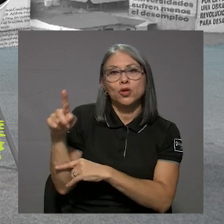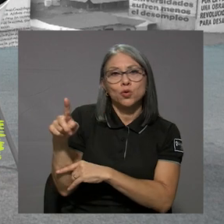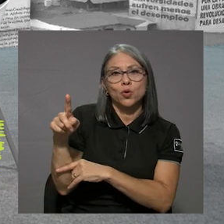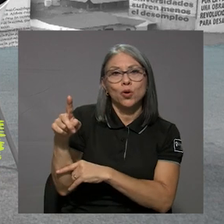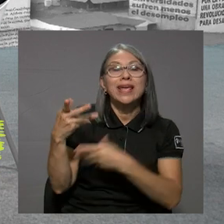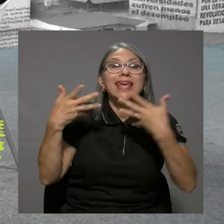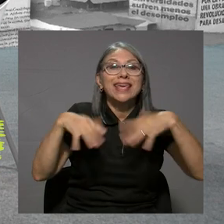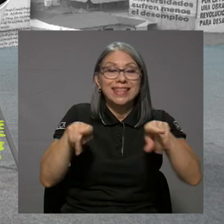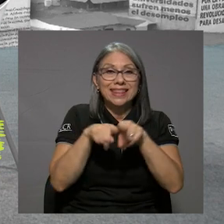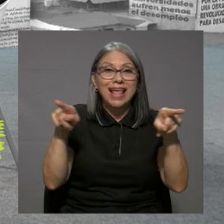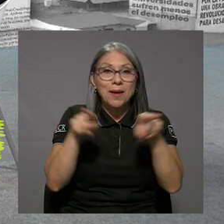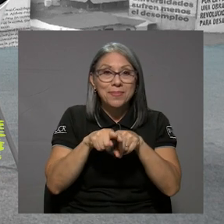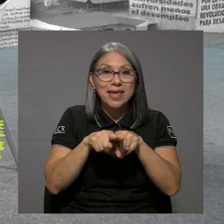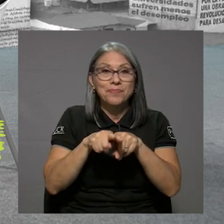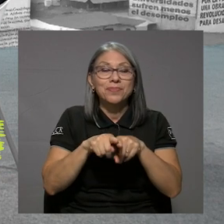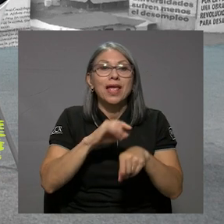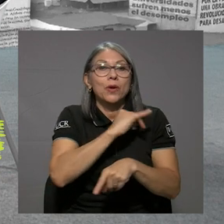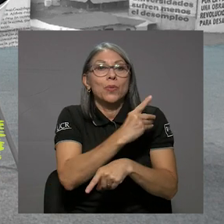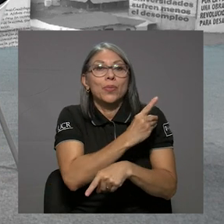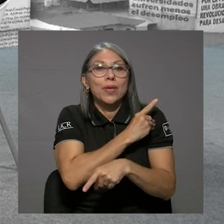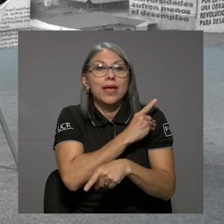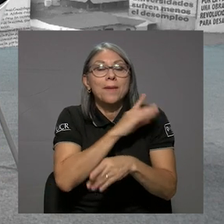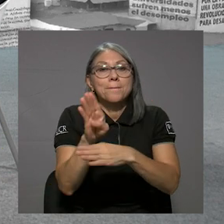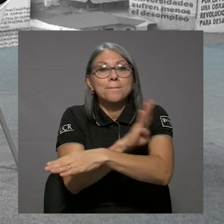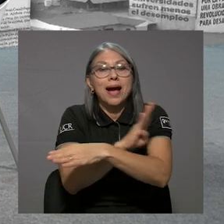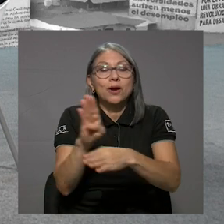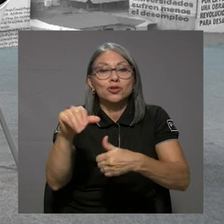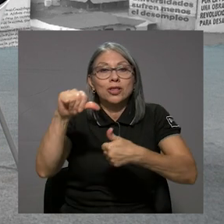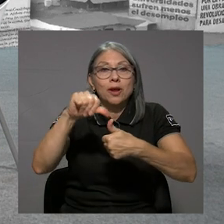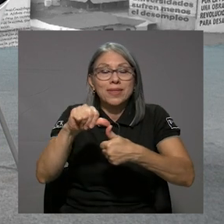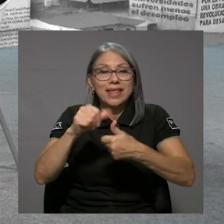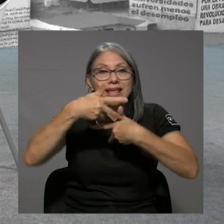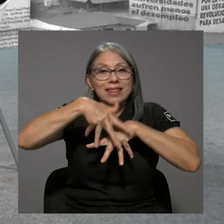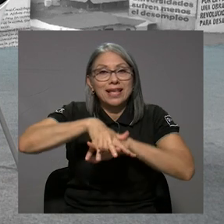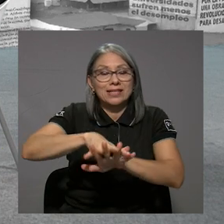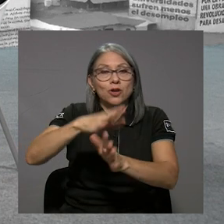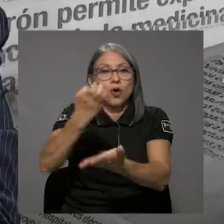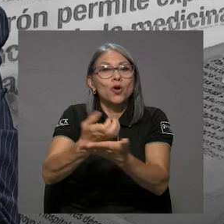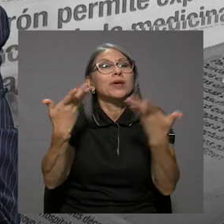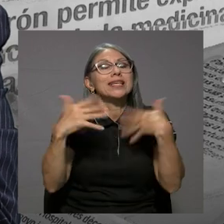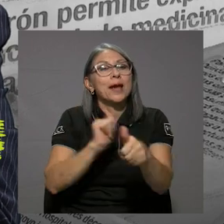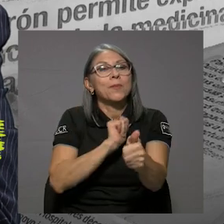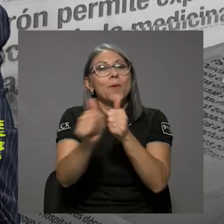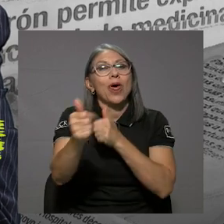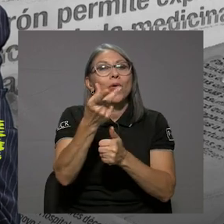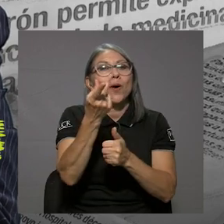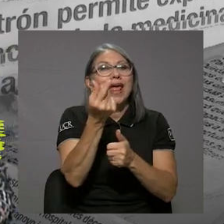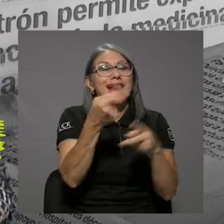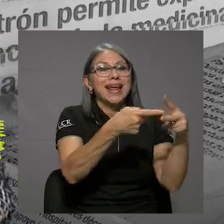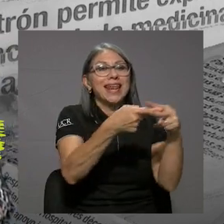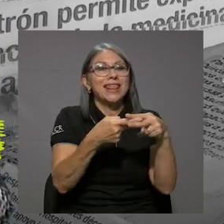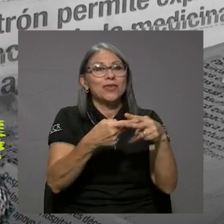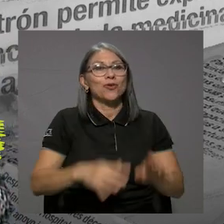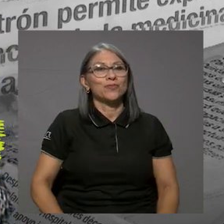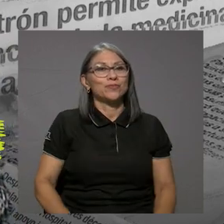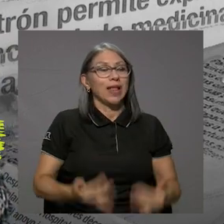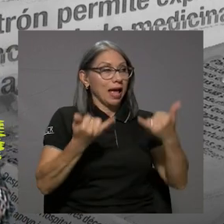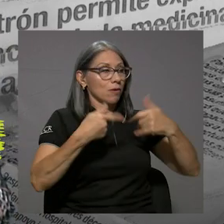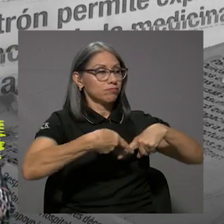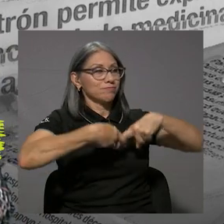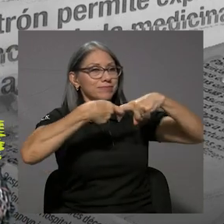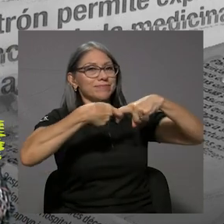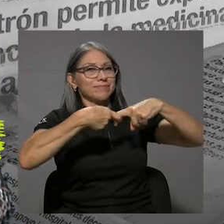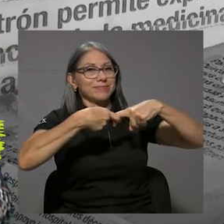en el directorio del Banco Centroamericano de Integración Económica el crédito. Nos vamos a quedar ahí, vamos a hacer